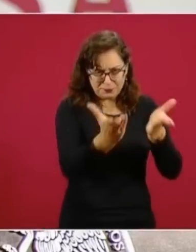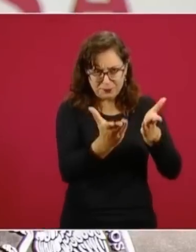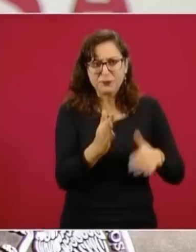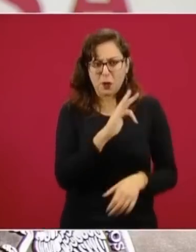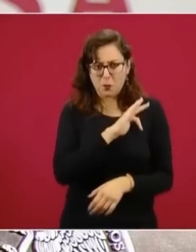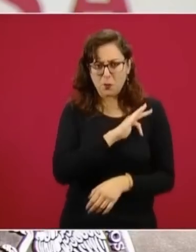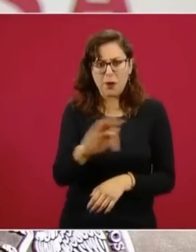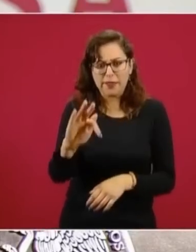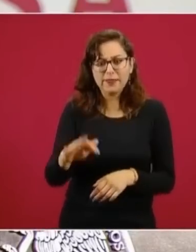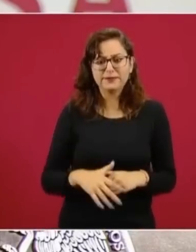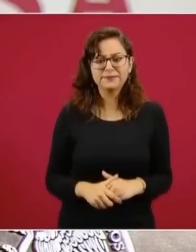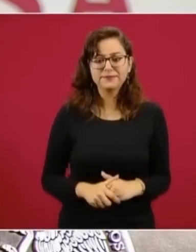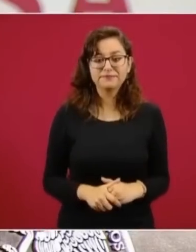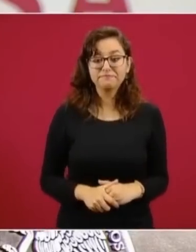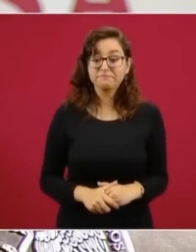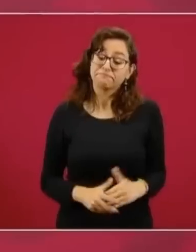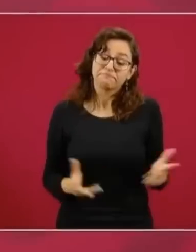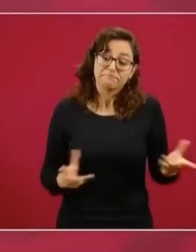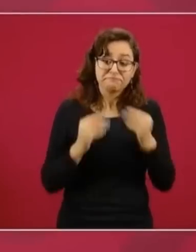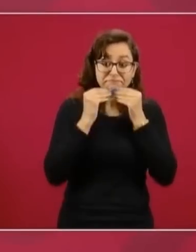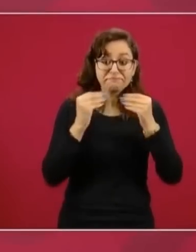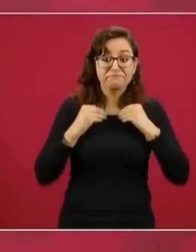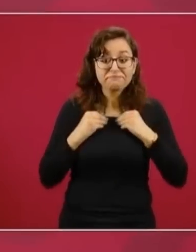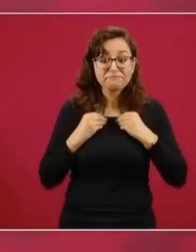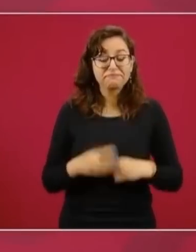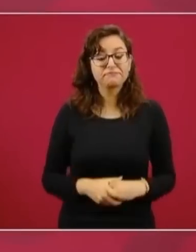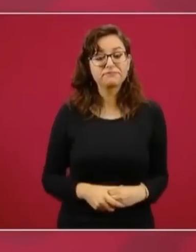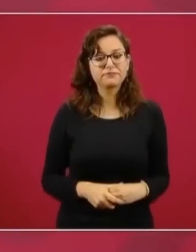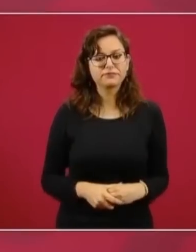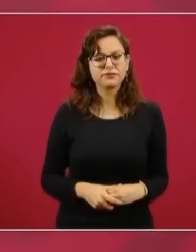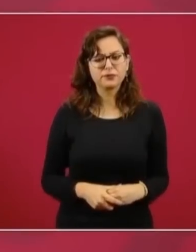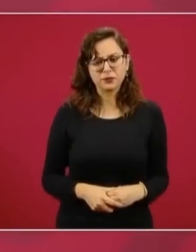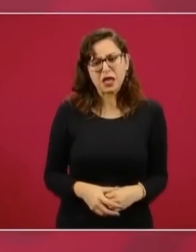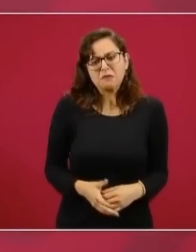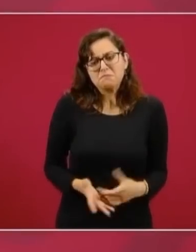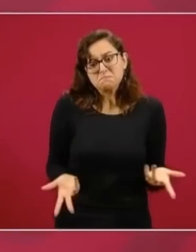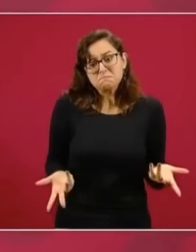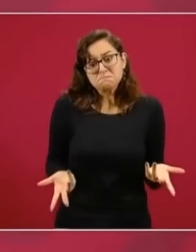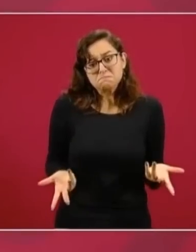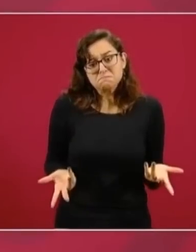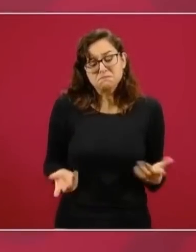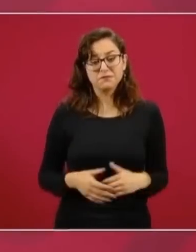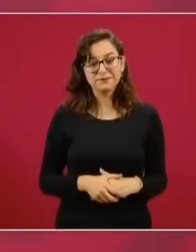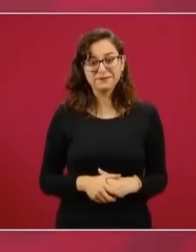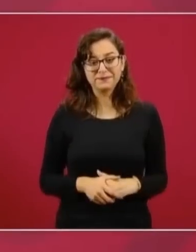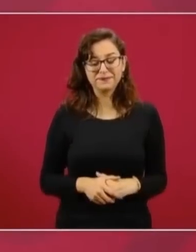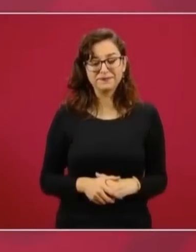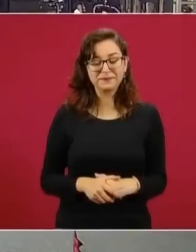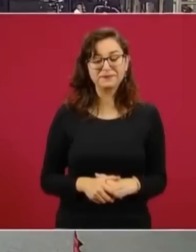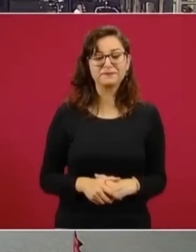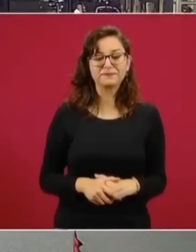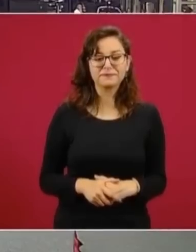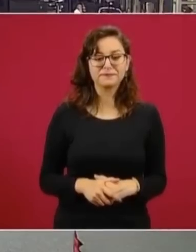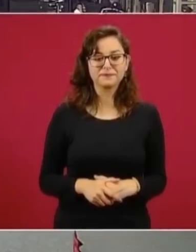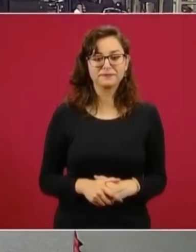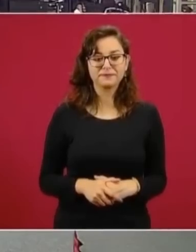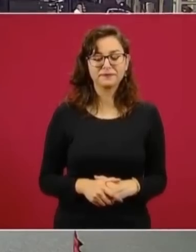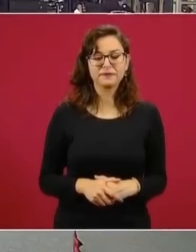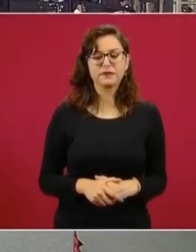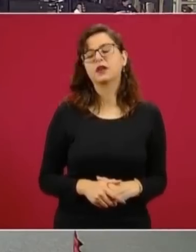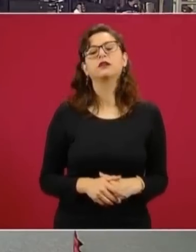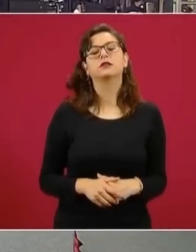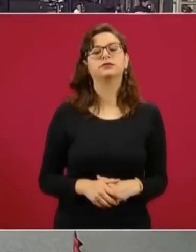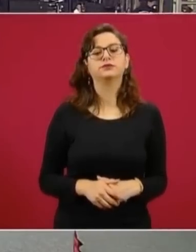ni modo, ¿qué le hacemos? Presidente, ¿y la Secretaría de la Función